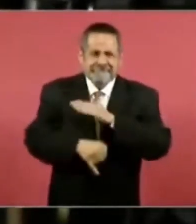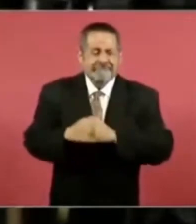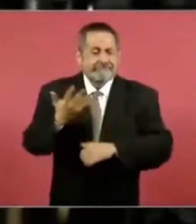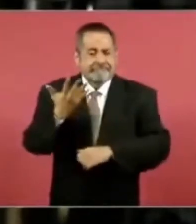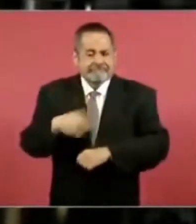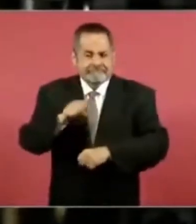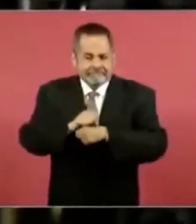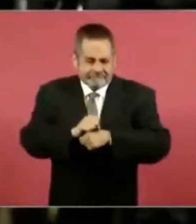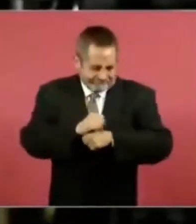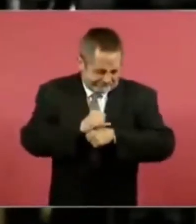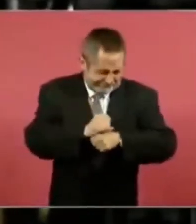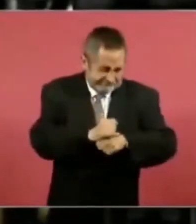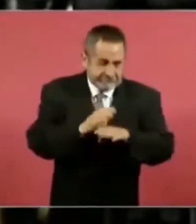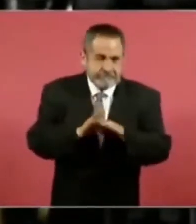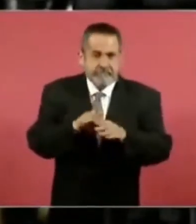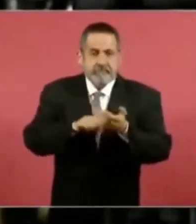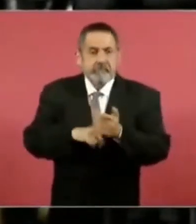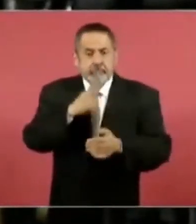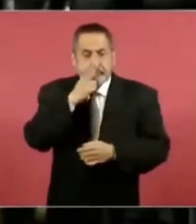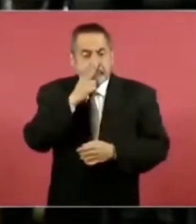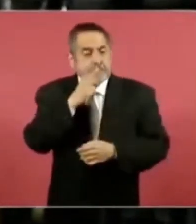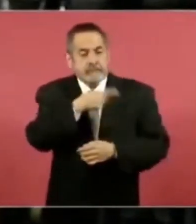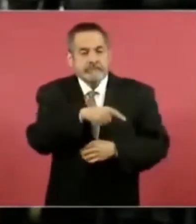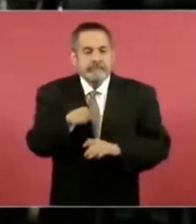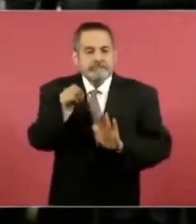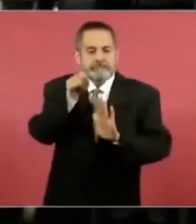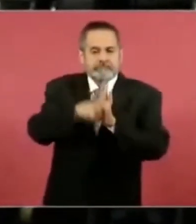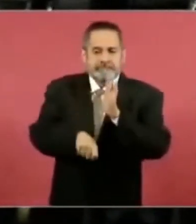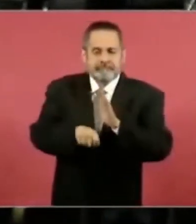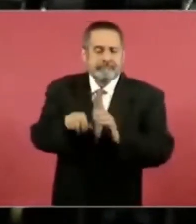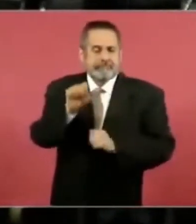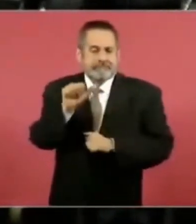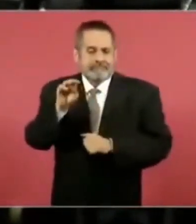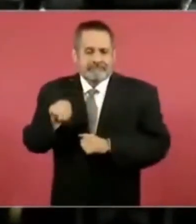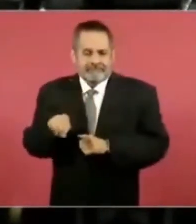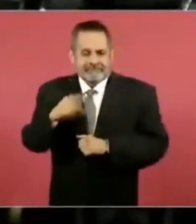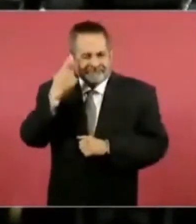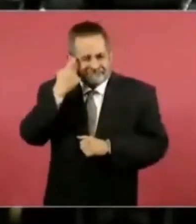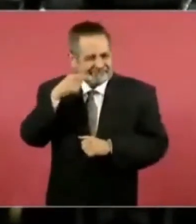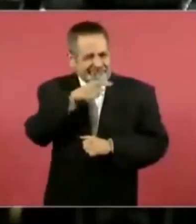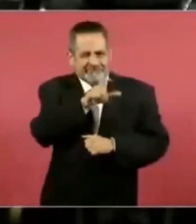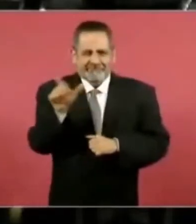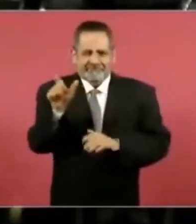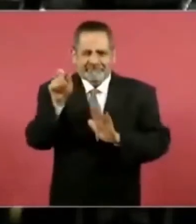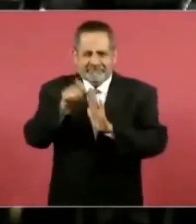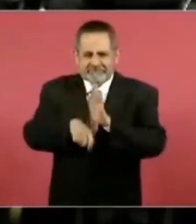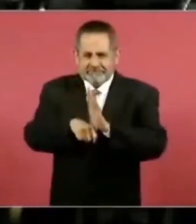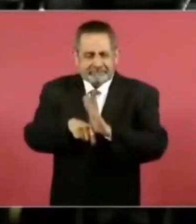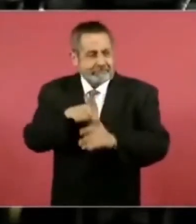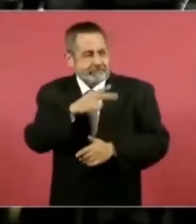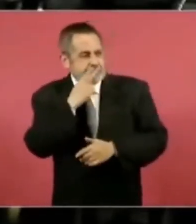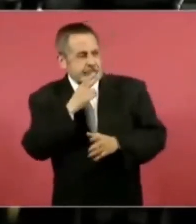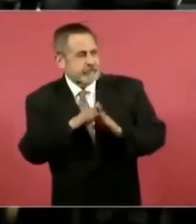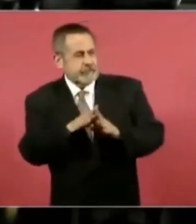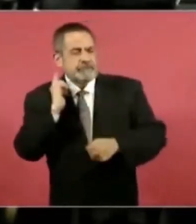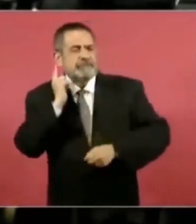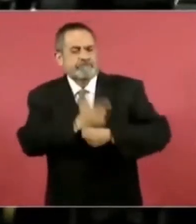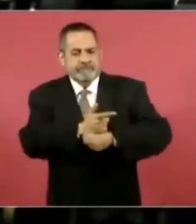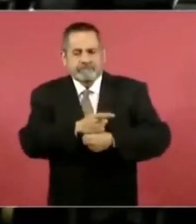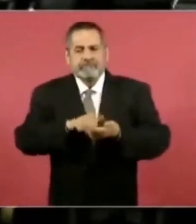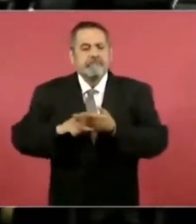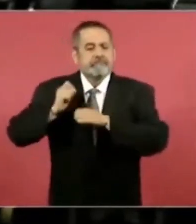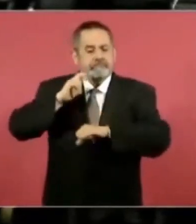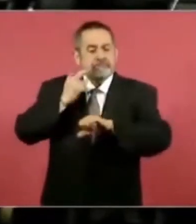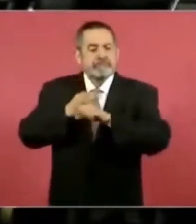acerca del uso de las tarjetas American Express. En ese caso documentamos que los comisionados